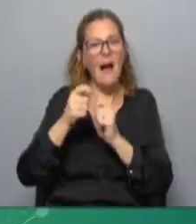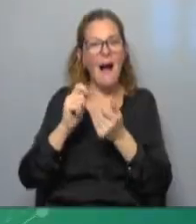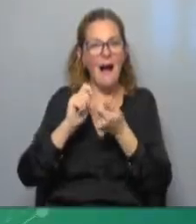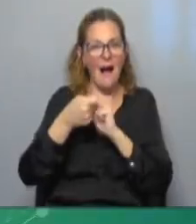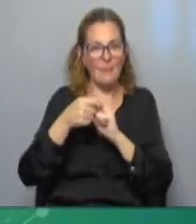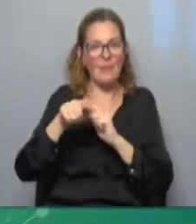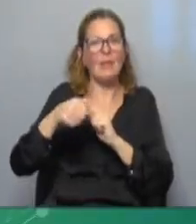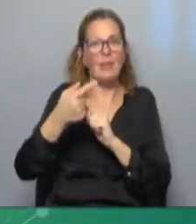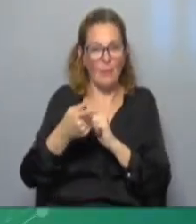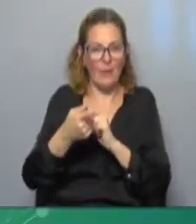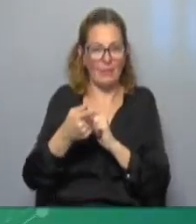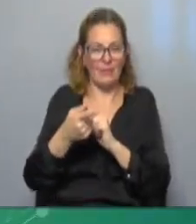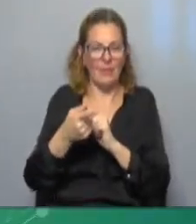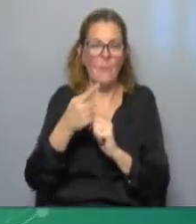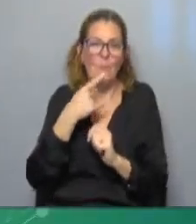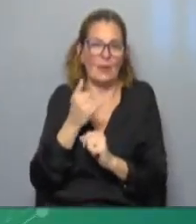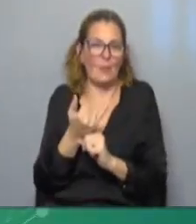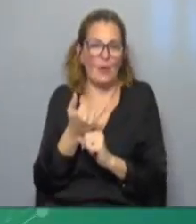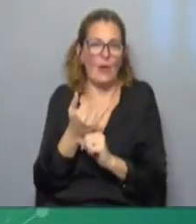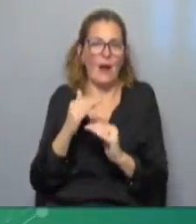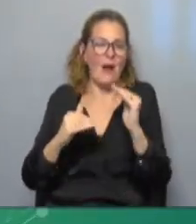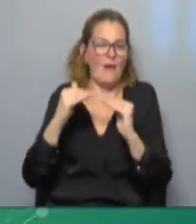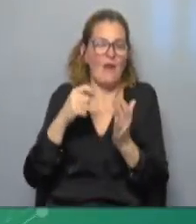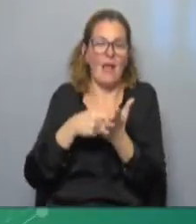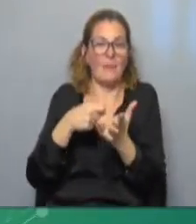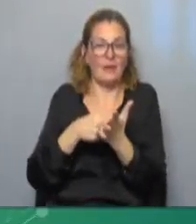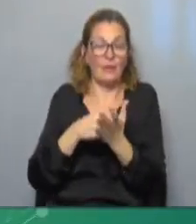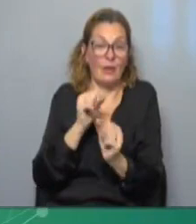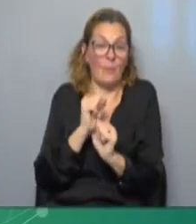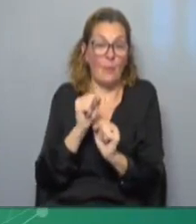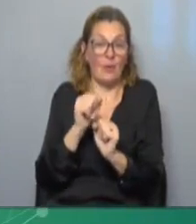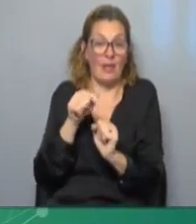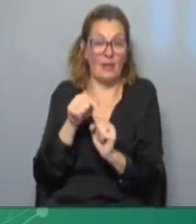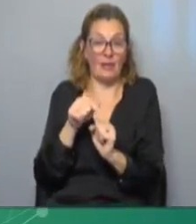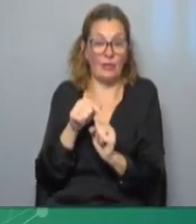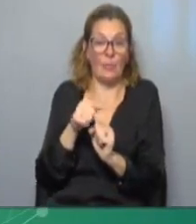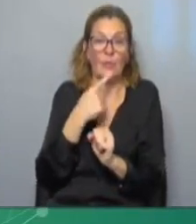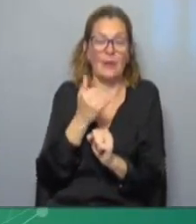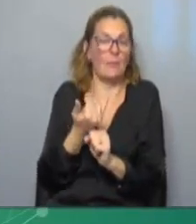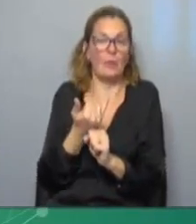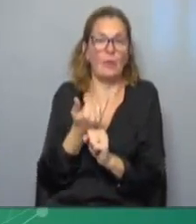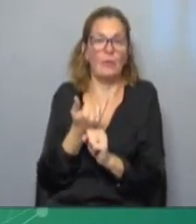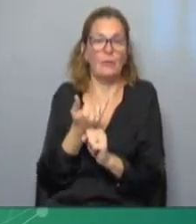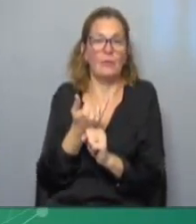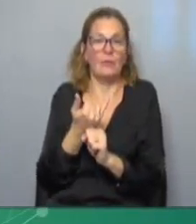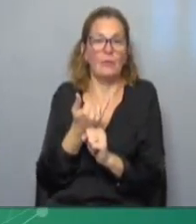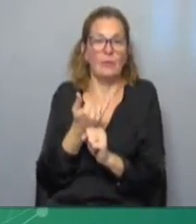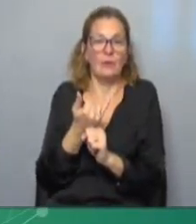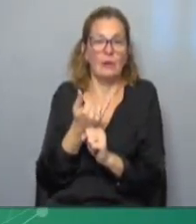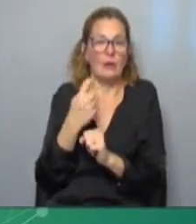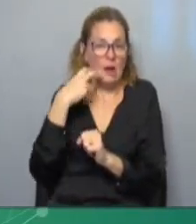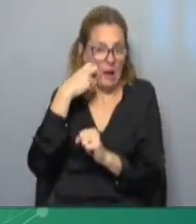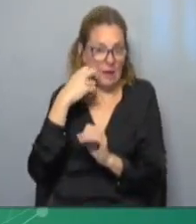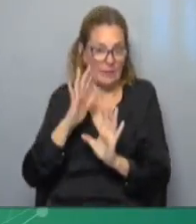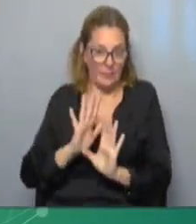que determina el nivel de precios que puedas tener en esos bienes como por ejemplo el típico la carne